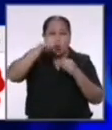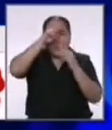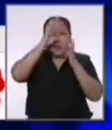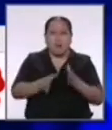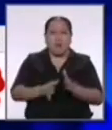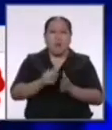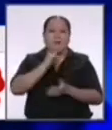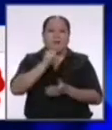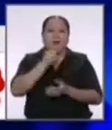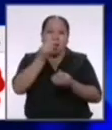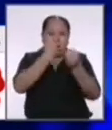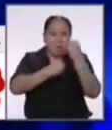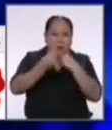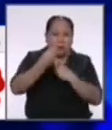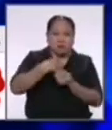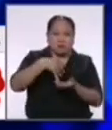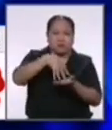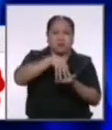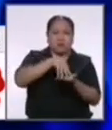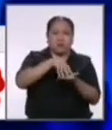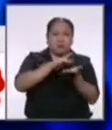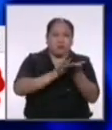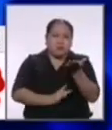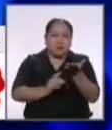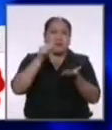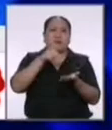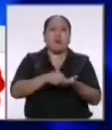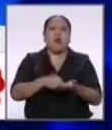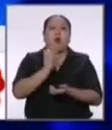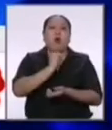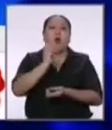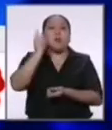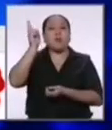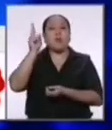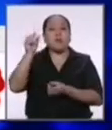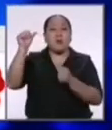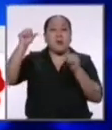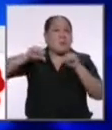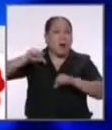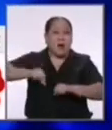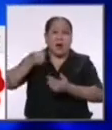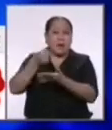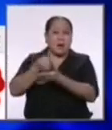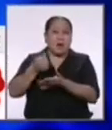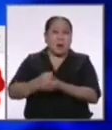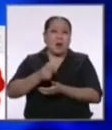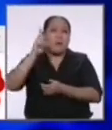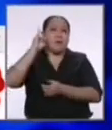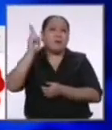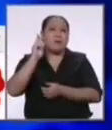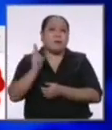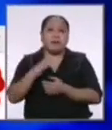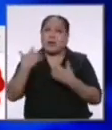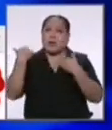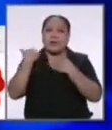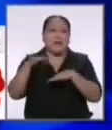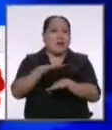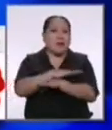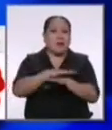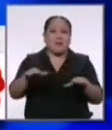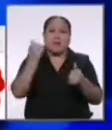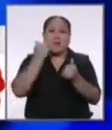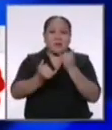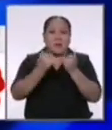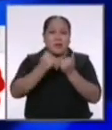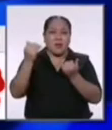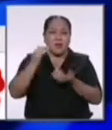que están con anemia que están con profesores mal pagados o con profesores jubilados de los que nadie se acuerda países de la